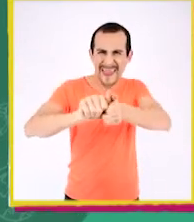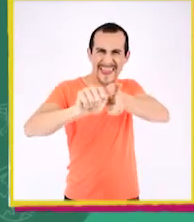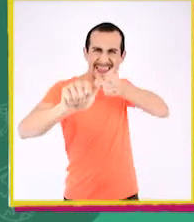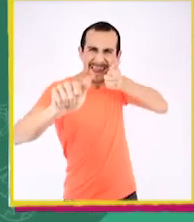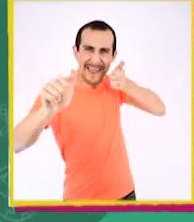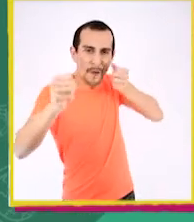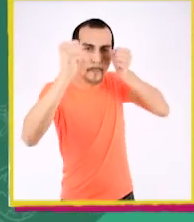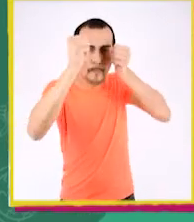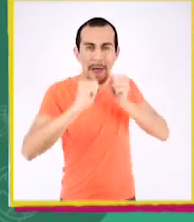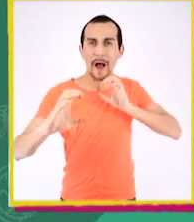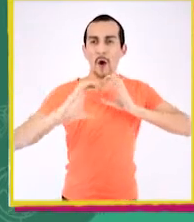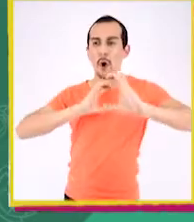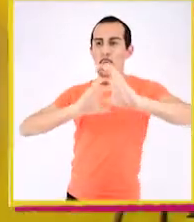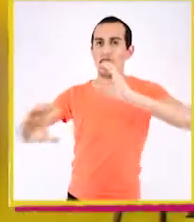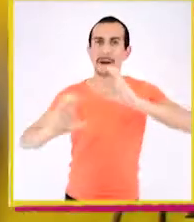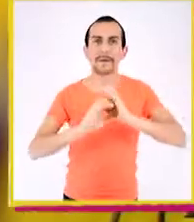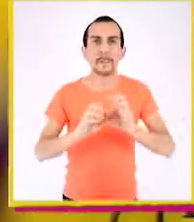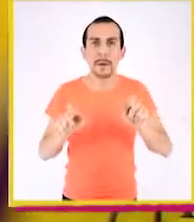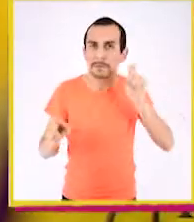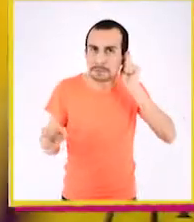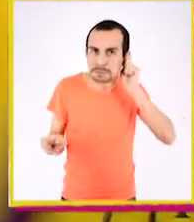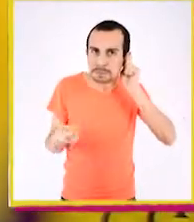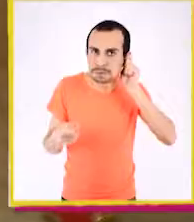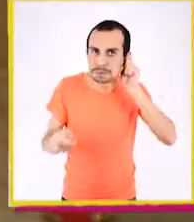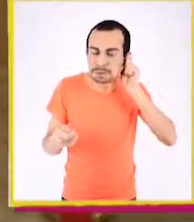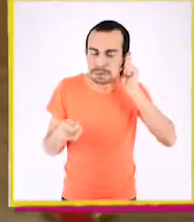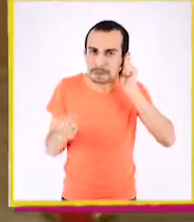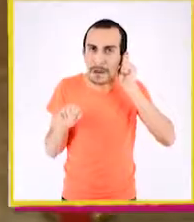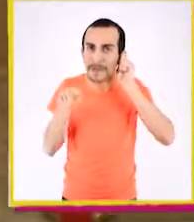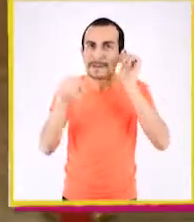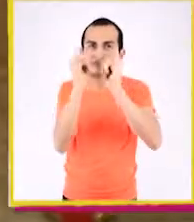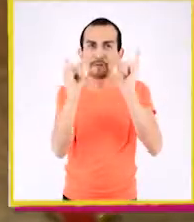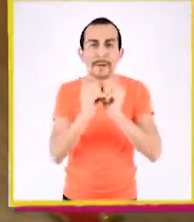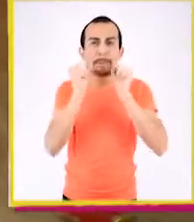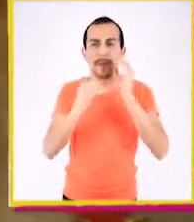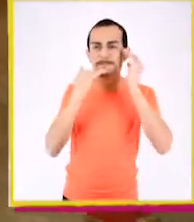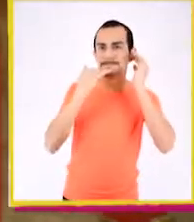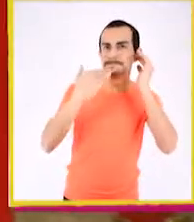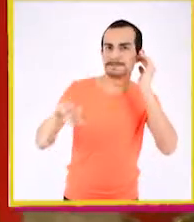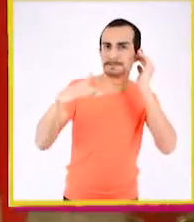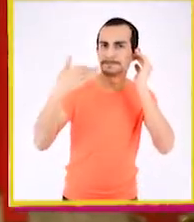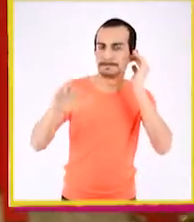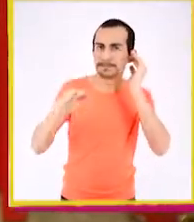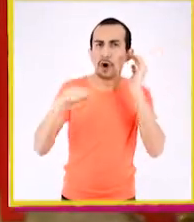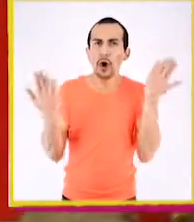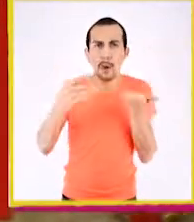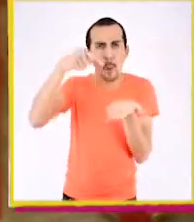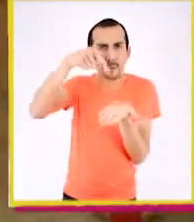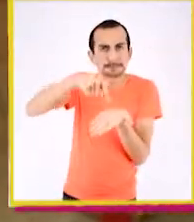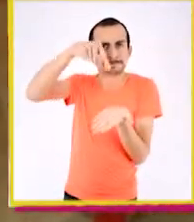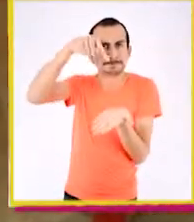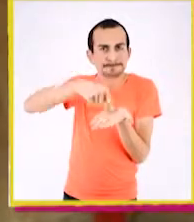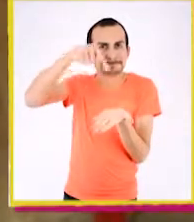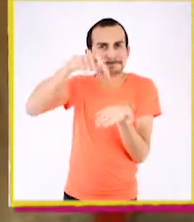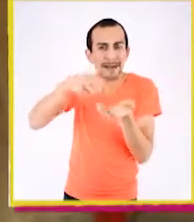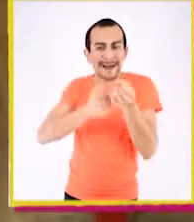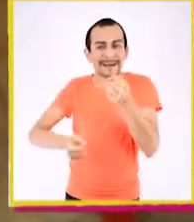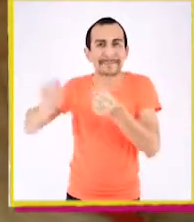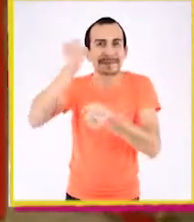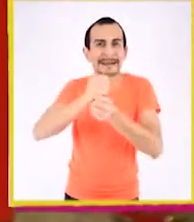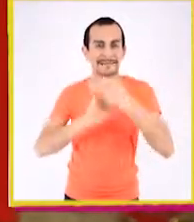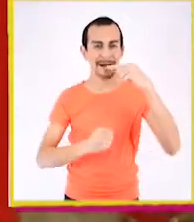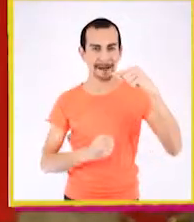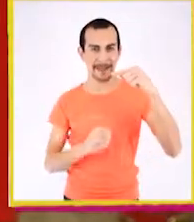estaban muy lejos pudieran comunicarse por radio. Así, para poder mandar su mensaje, debían apretar un botón que